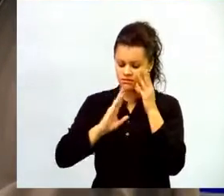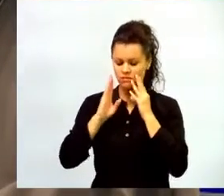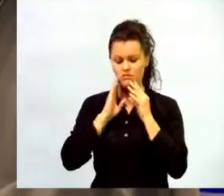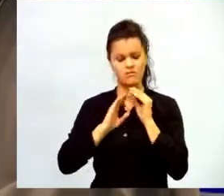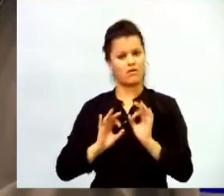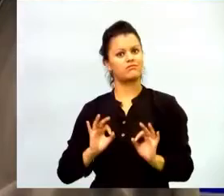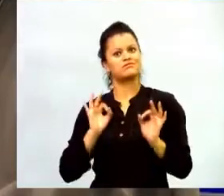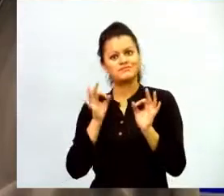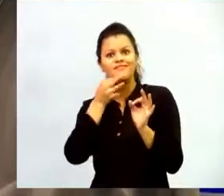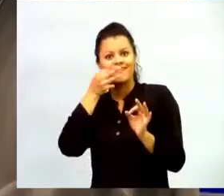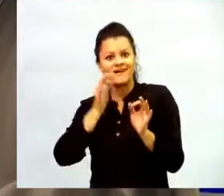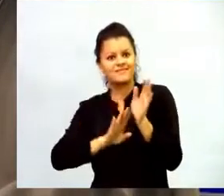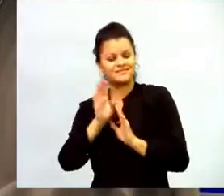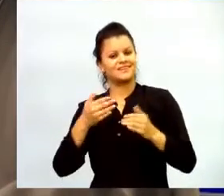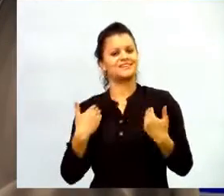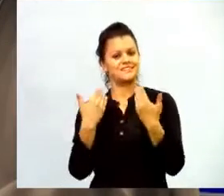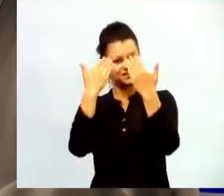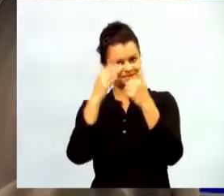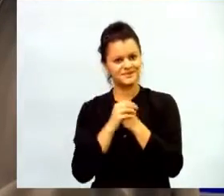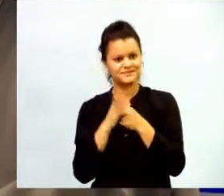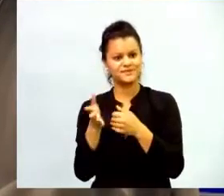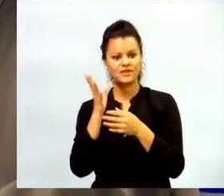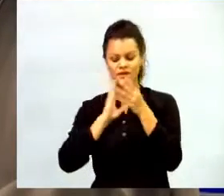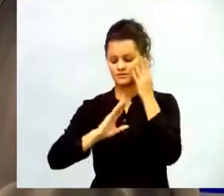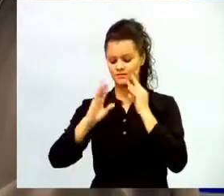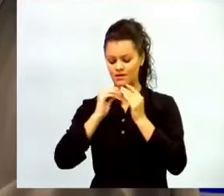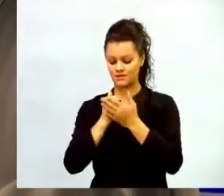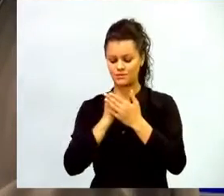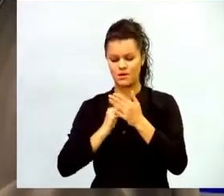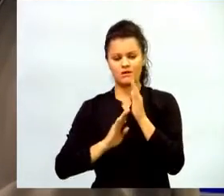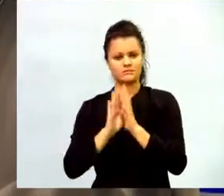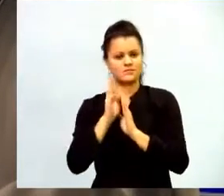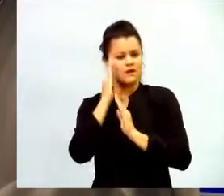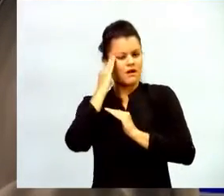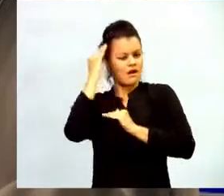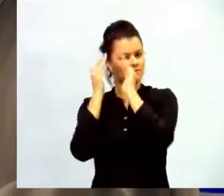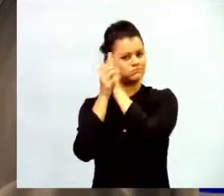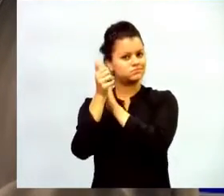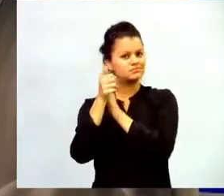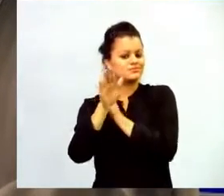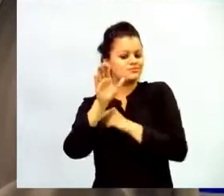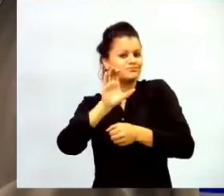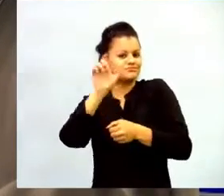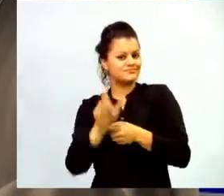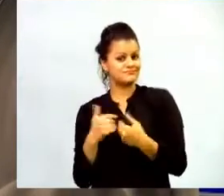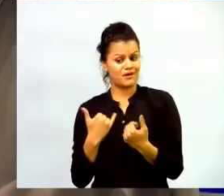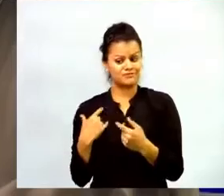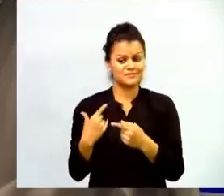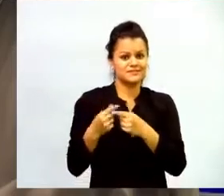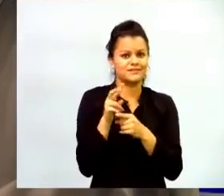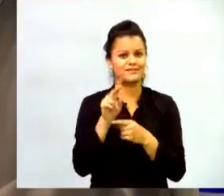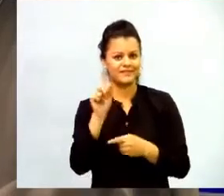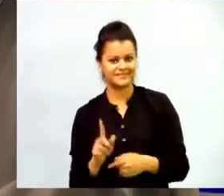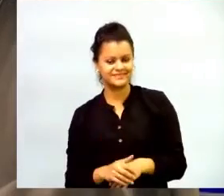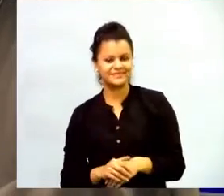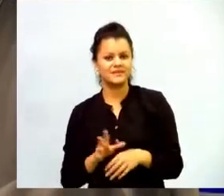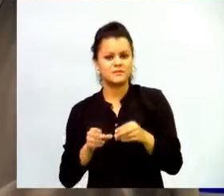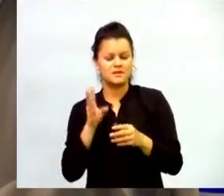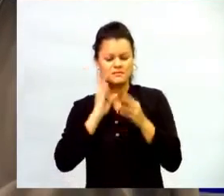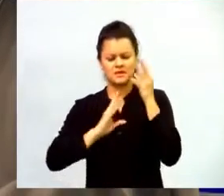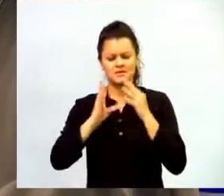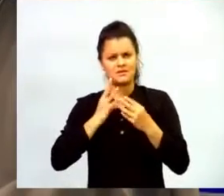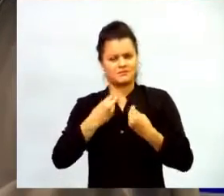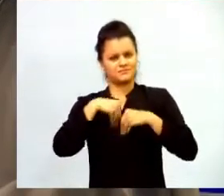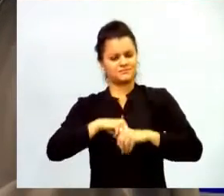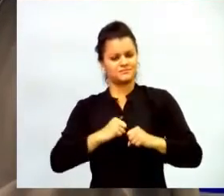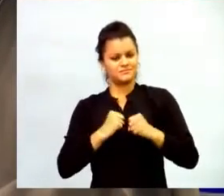significativa una experiencia que le desarrolle sus competencias como ciudadano del siglo XXI todas esas experiencias y competencias para la vida